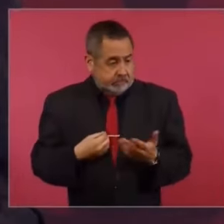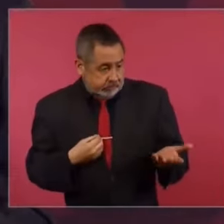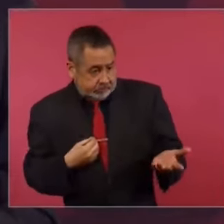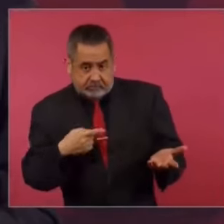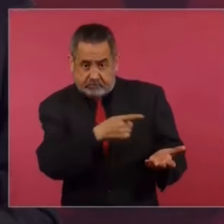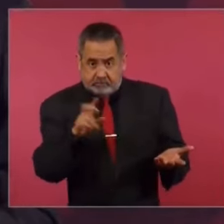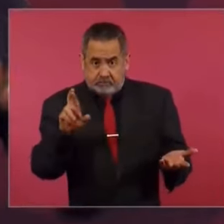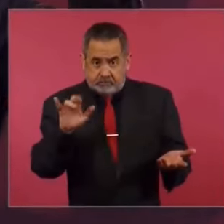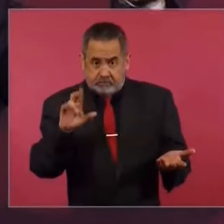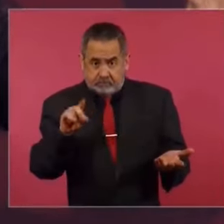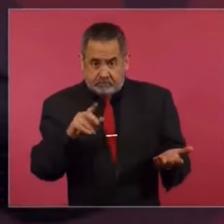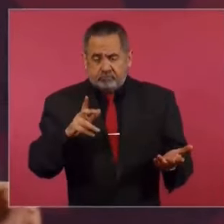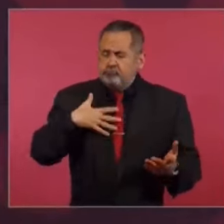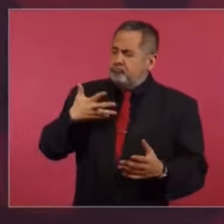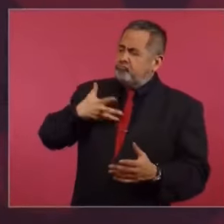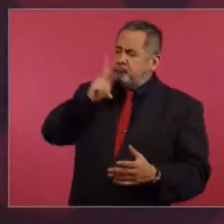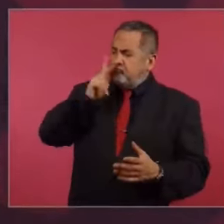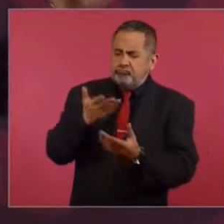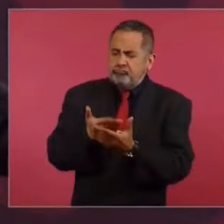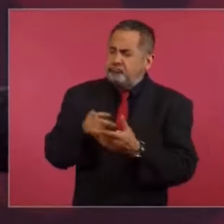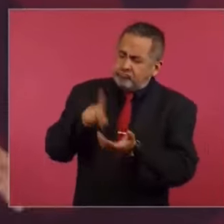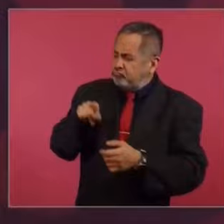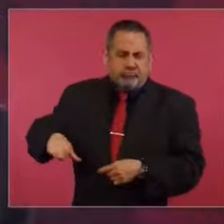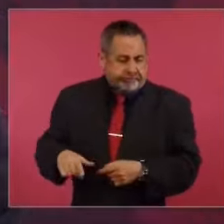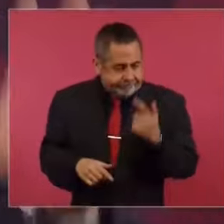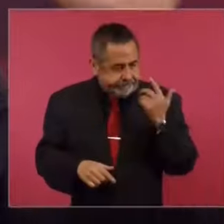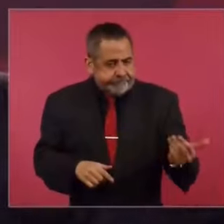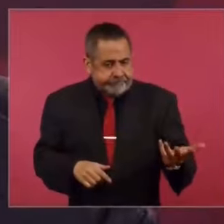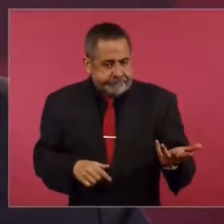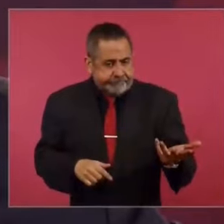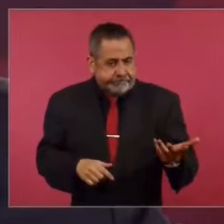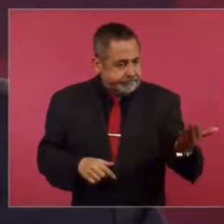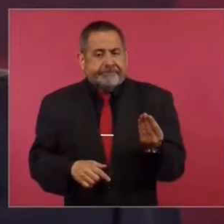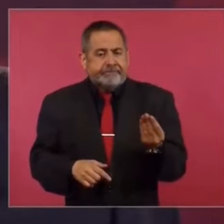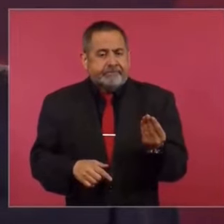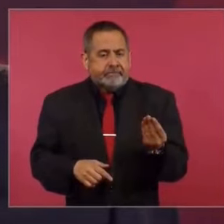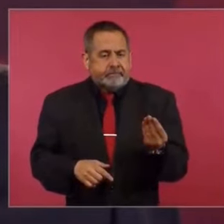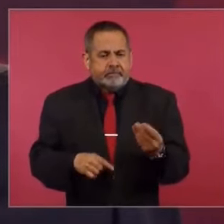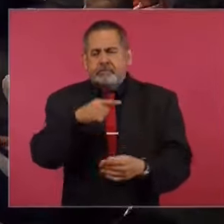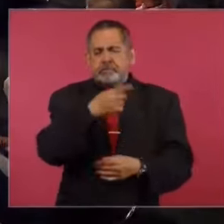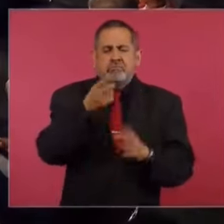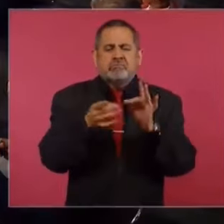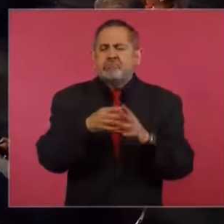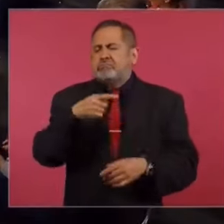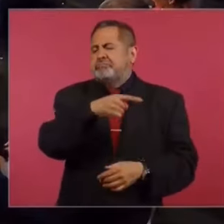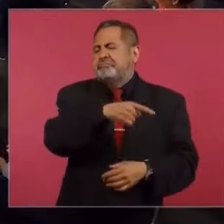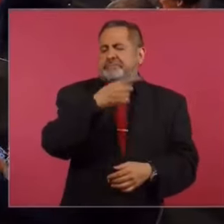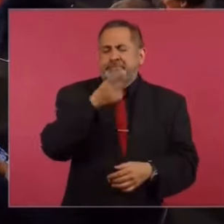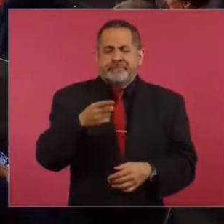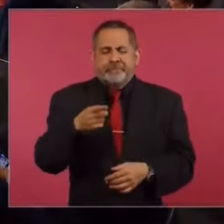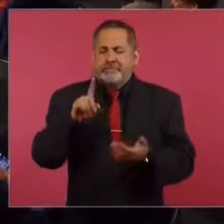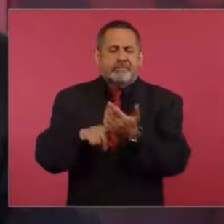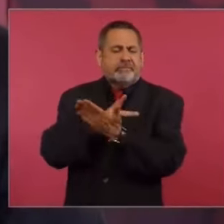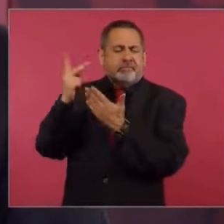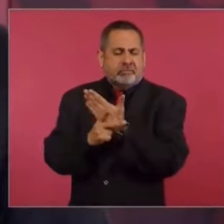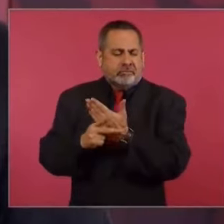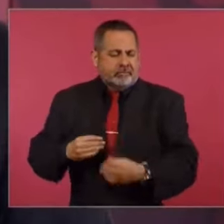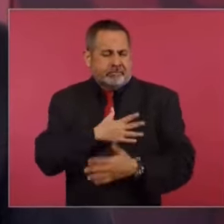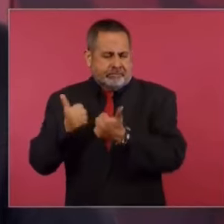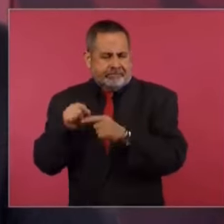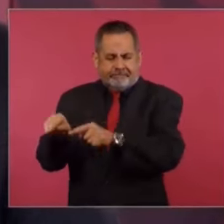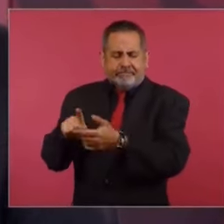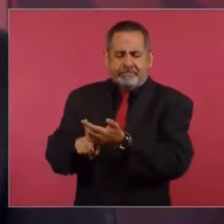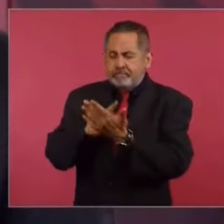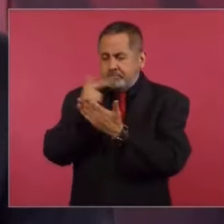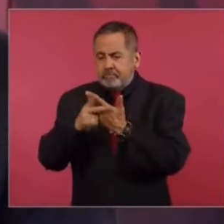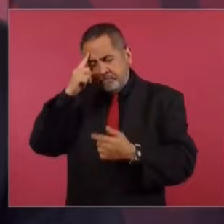sostiene que hay corrupción en el gobierno y que tiene las pruebas, habló del manejo de los programas de bienestar, en